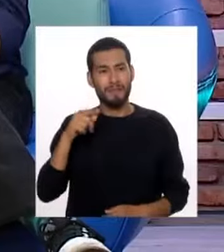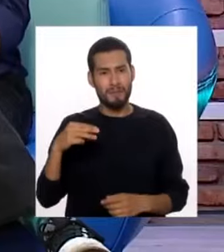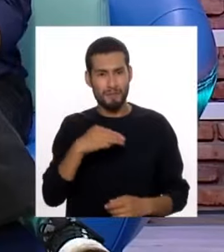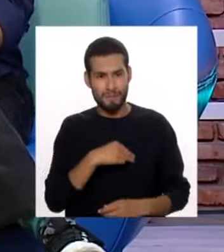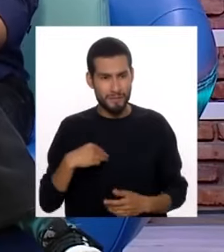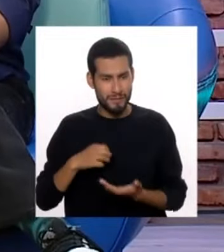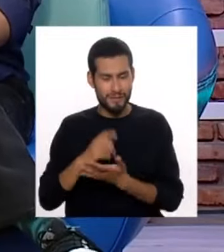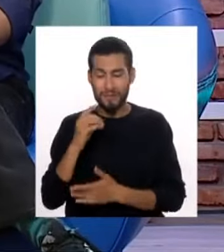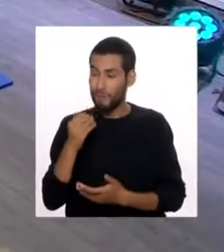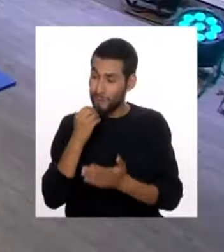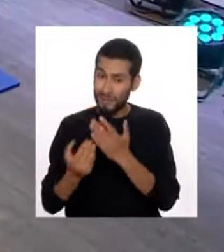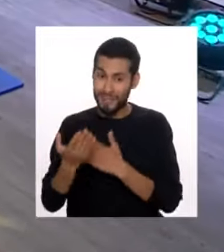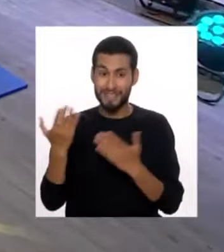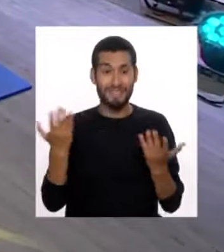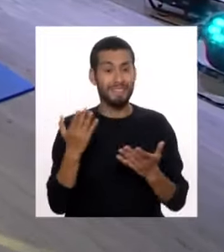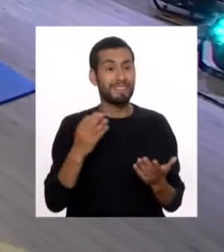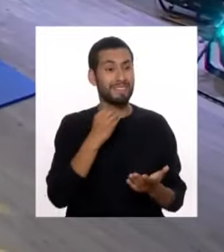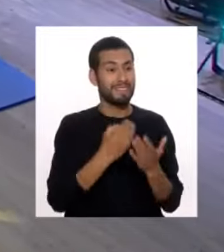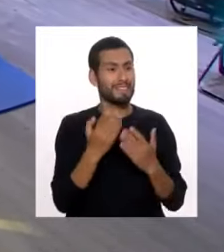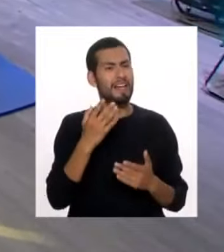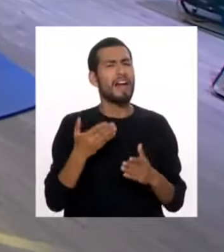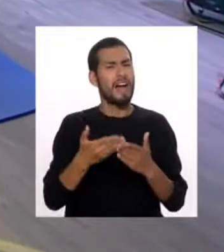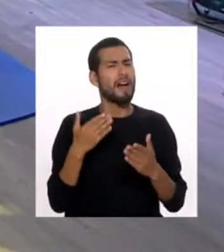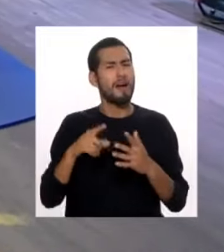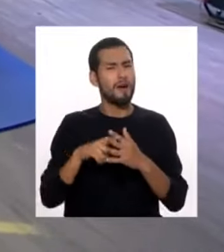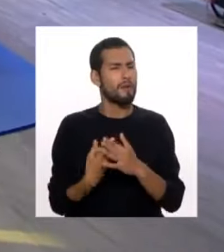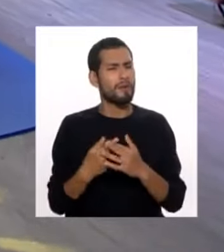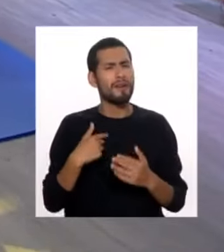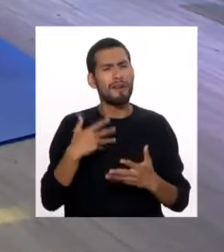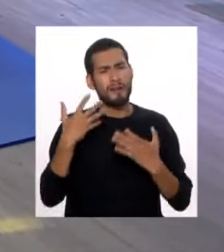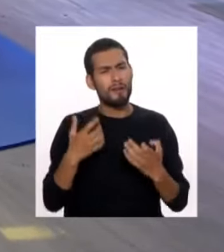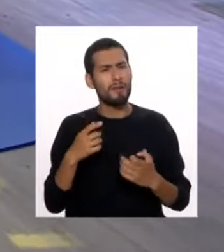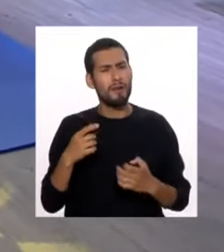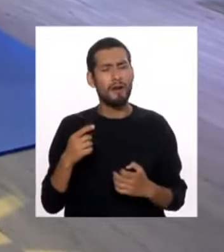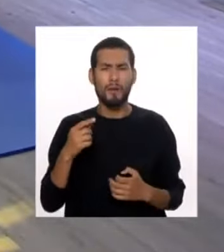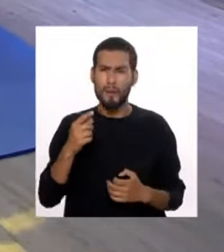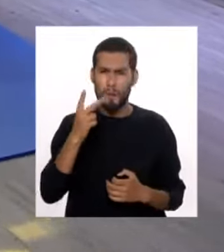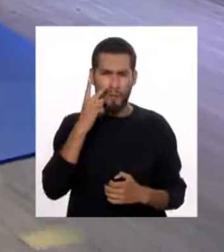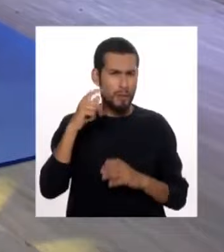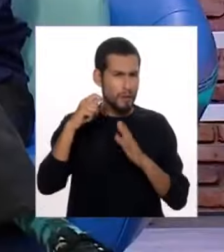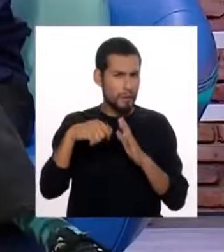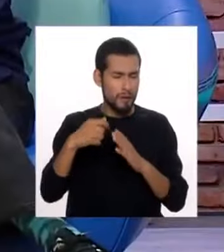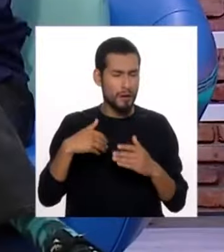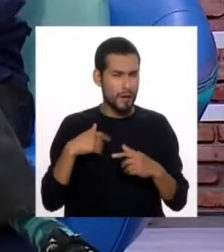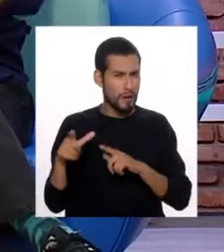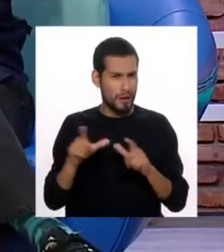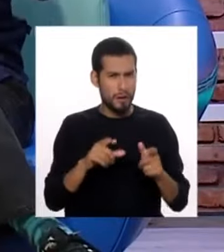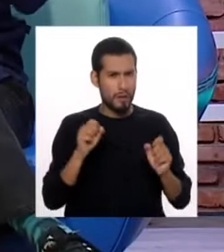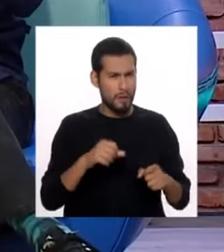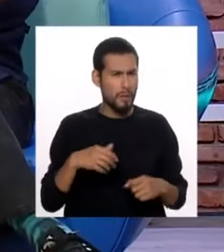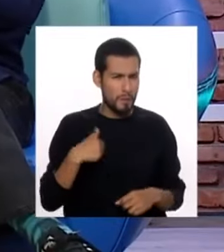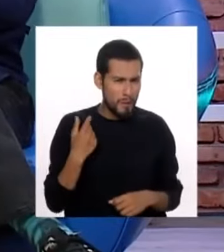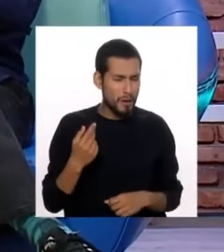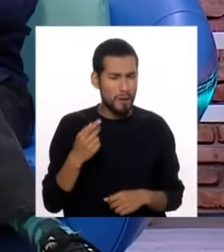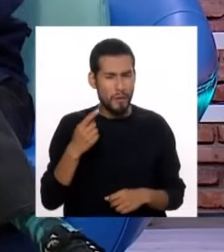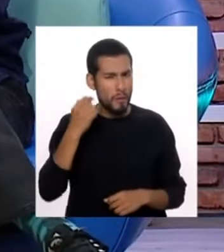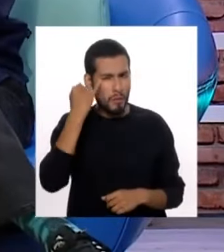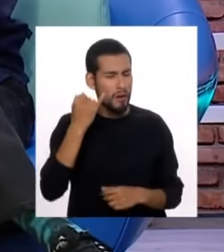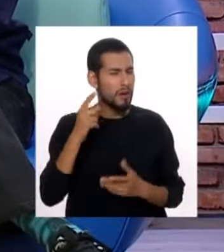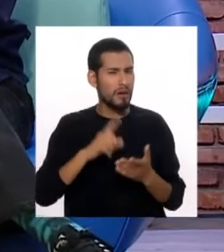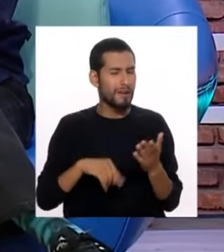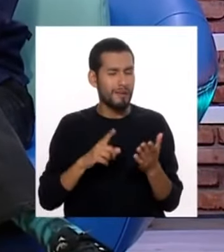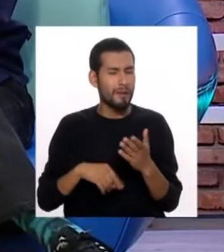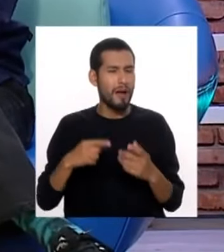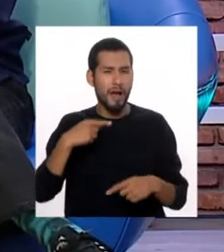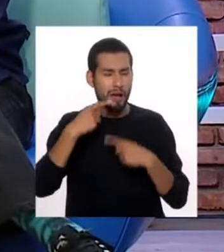¿Qué tal? Buenos días. Buenos días, Fátima. Buenos días, Cris. Antes de empezar la conversación, me gustaría que vayamos a ver un video que tenemos preparado para que tengan una idea de más o menos